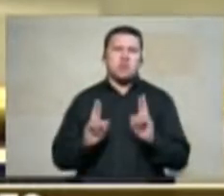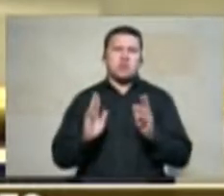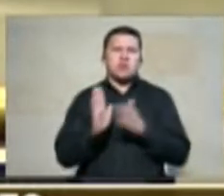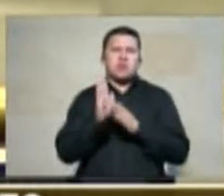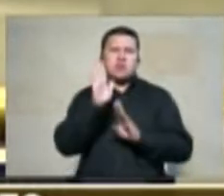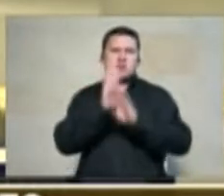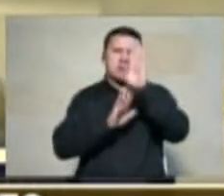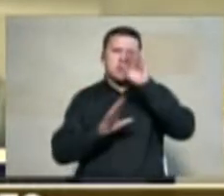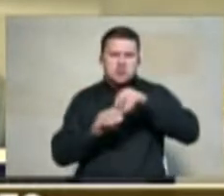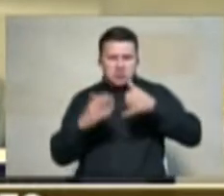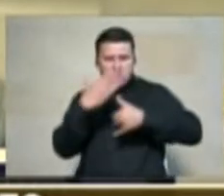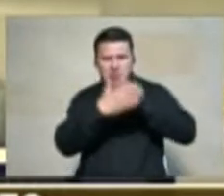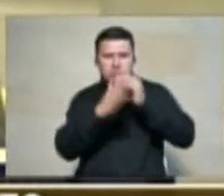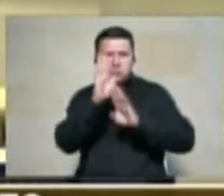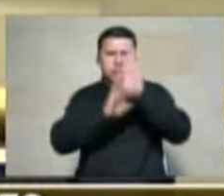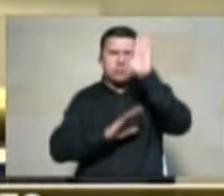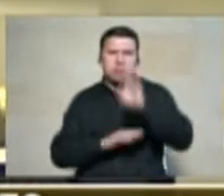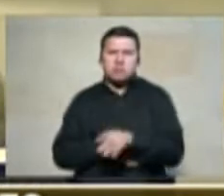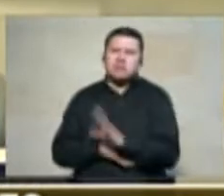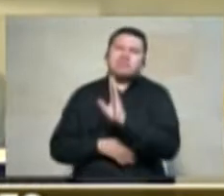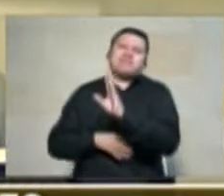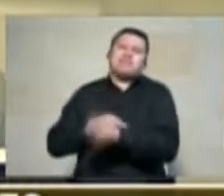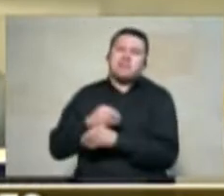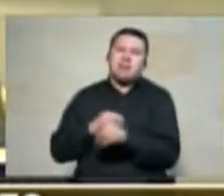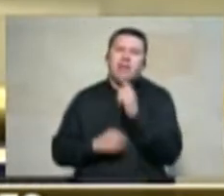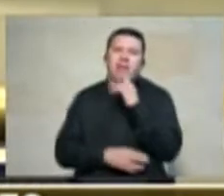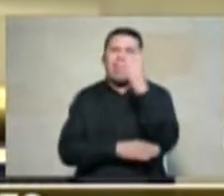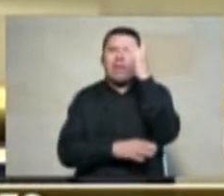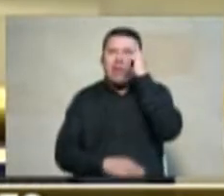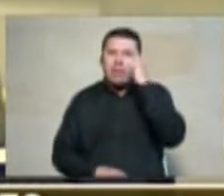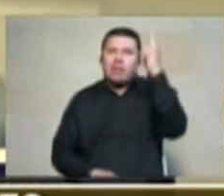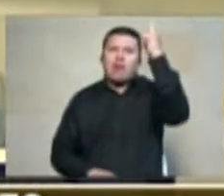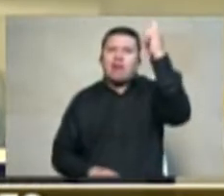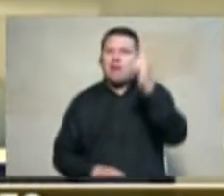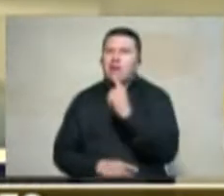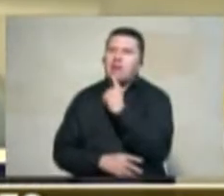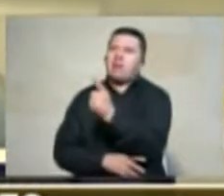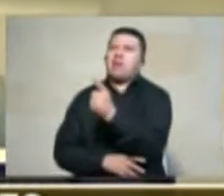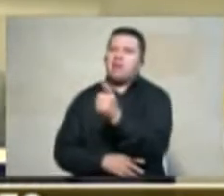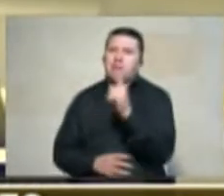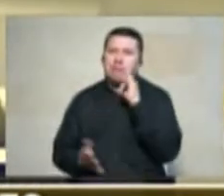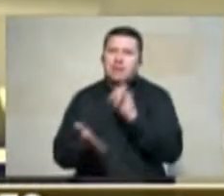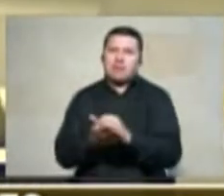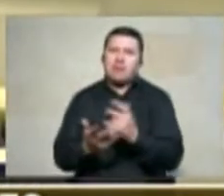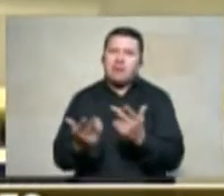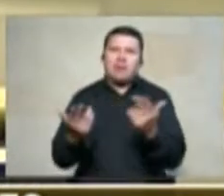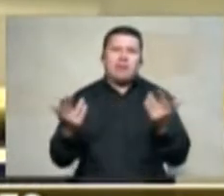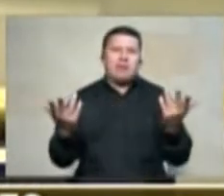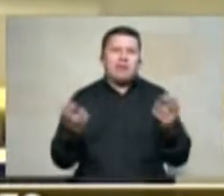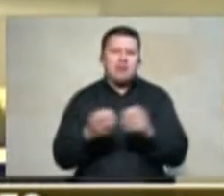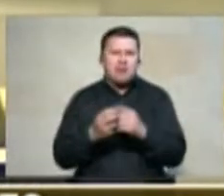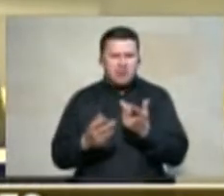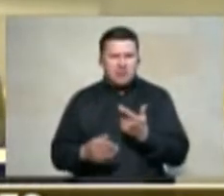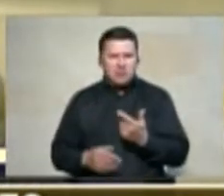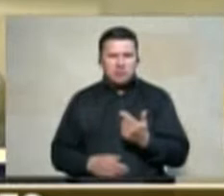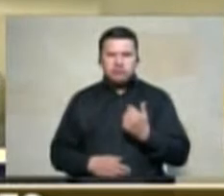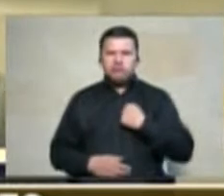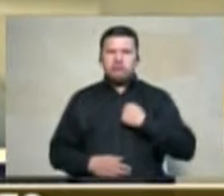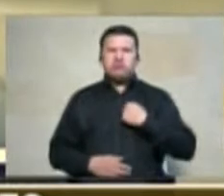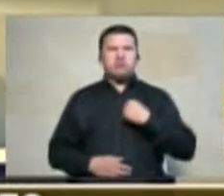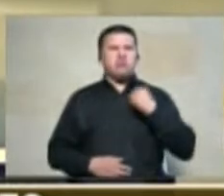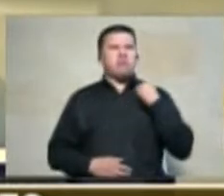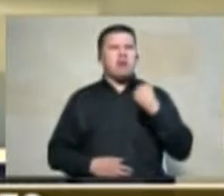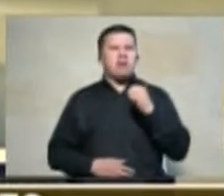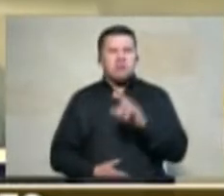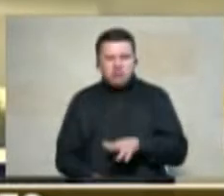demás es un discurso ideológico nosotros no estamos ni con la gran propiedad ni con la pequeña propiedad nosotros estamos